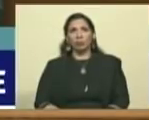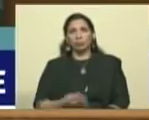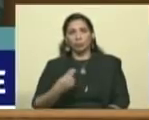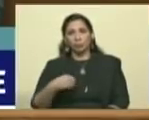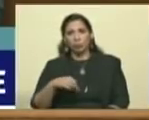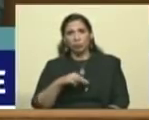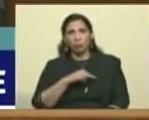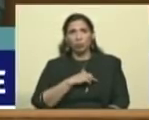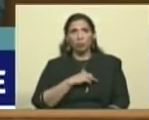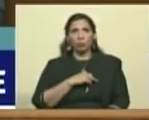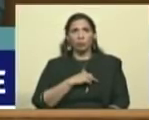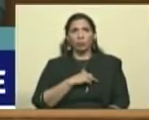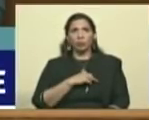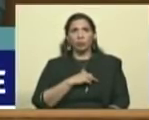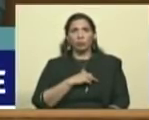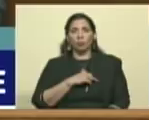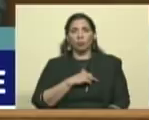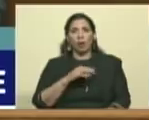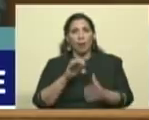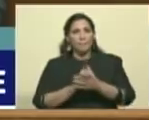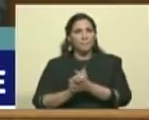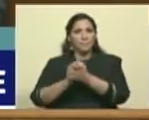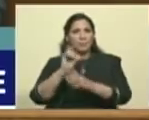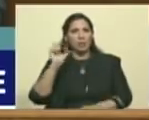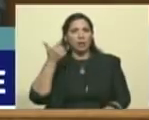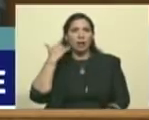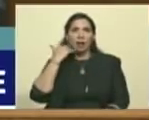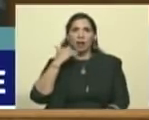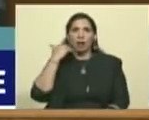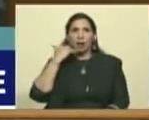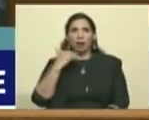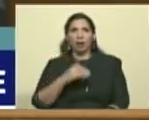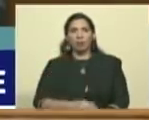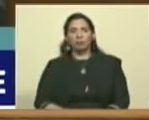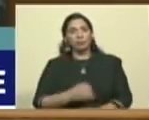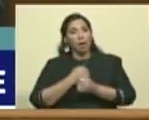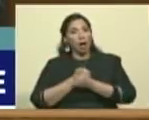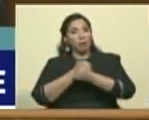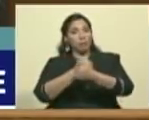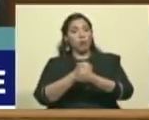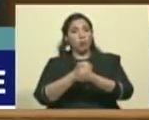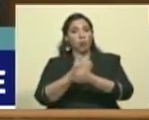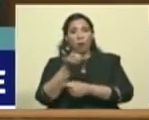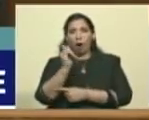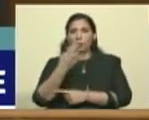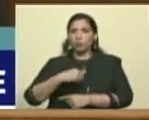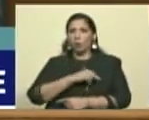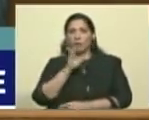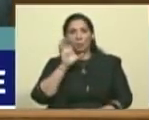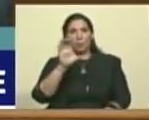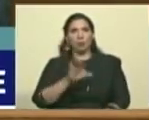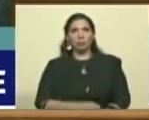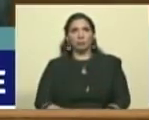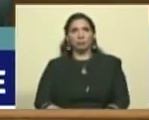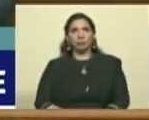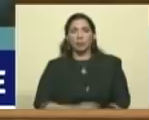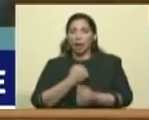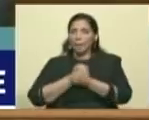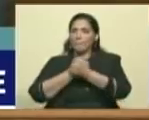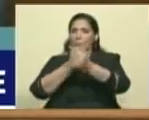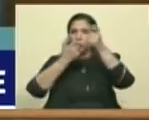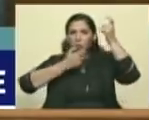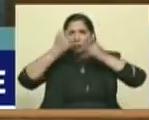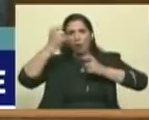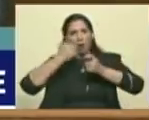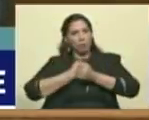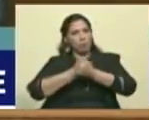Gladys Requena, con el amor que le tiene a nuestra patria, el amor al comandante Chávez,